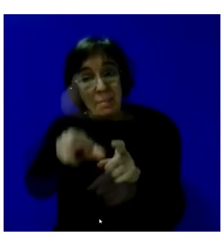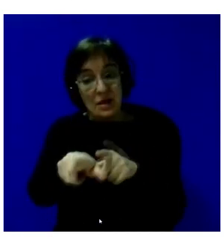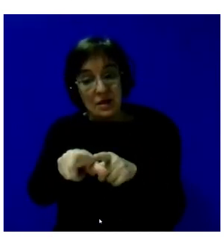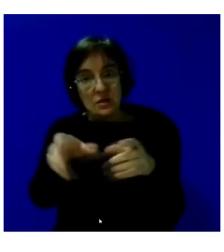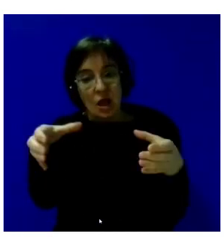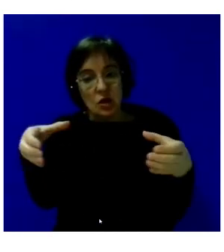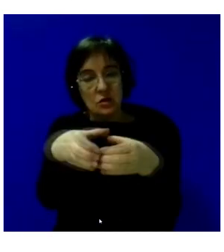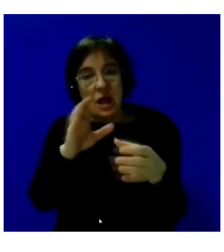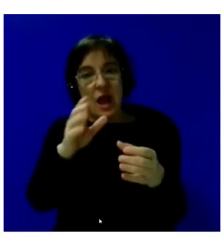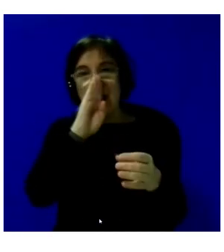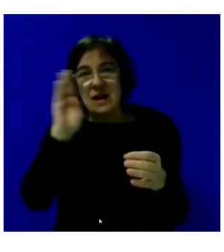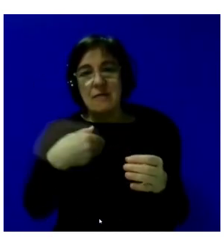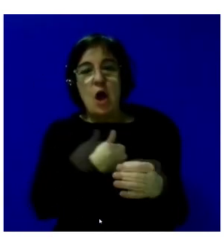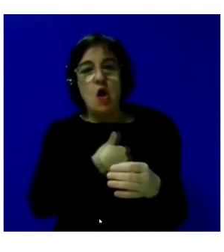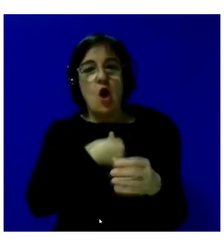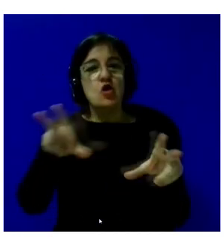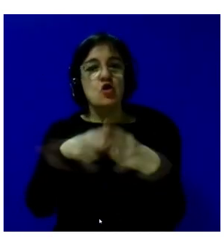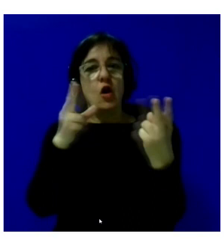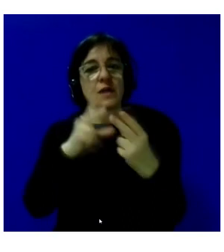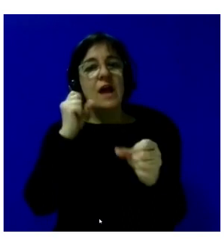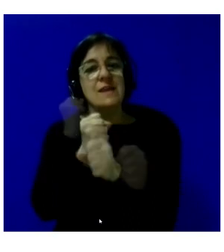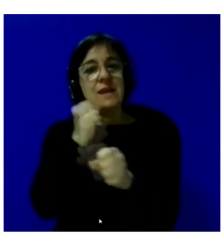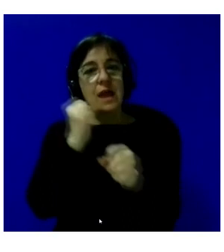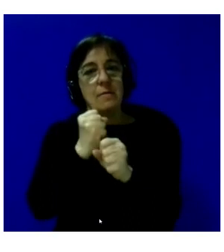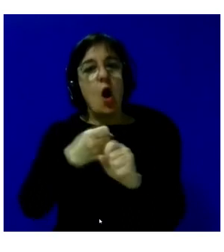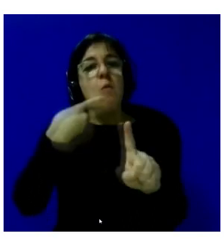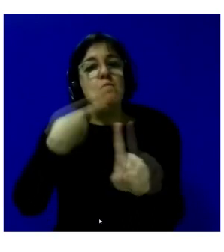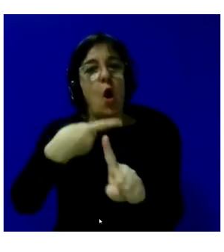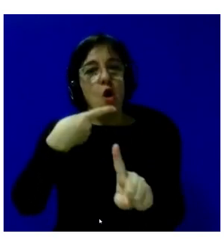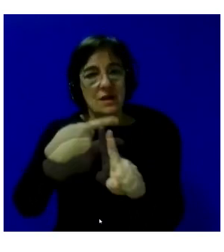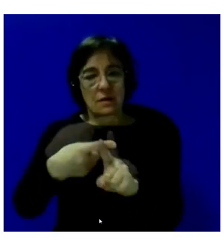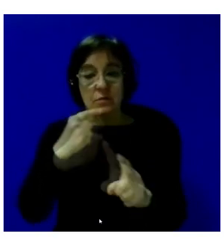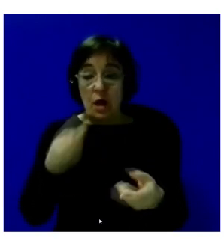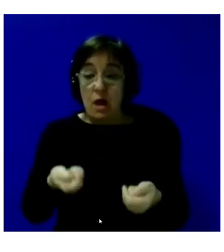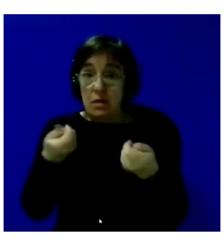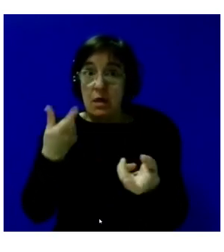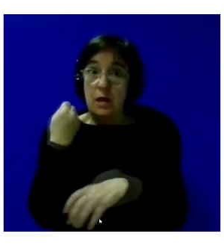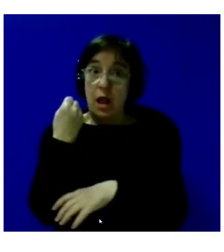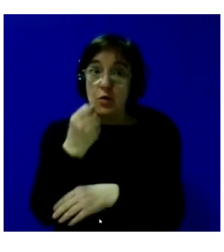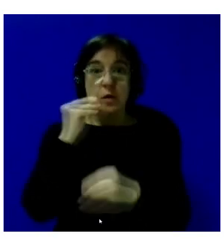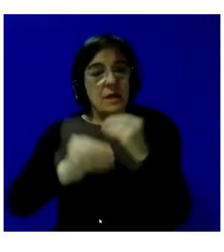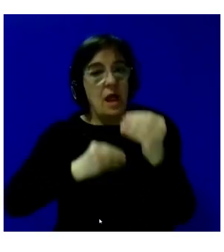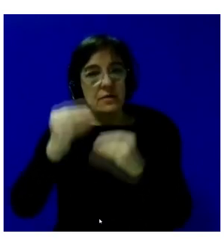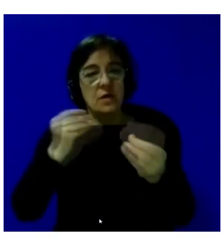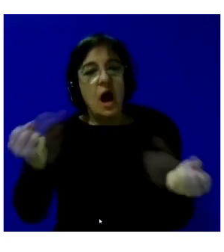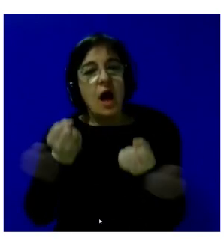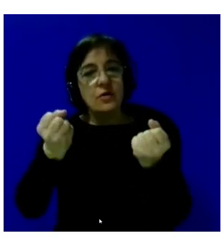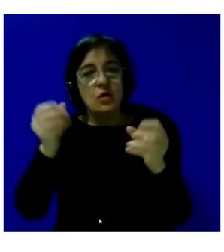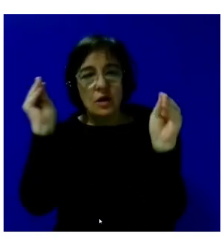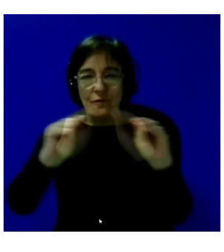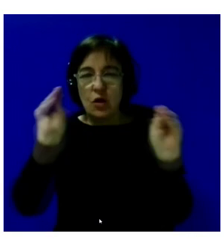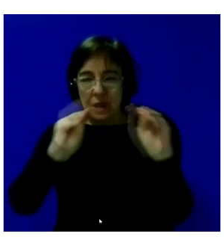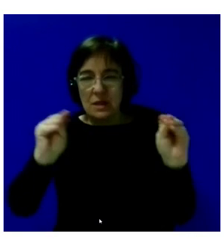comunidad a través de un rol social y laboral positivo. Prestar apoyo para la realización de acciones formativas